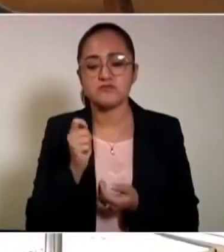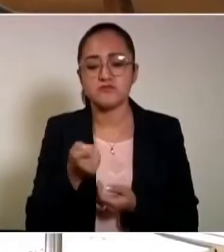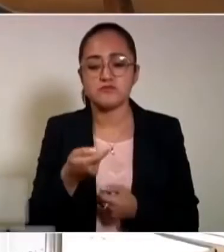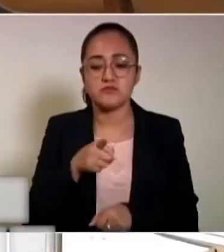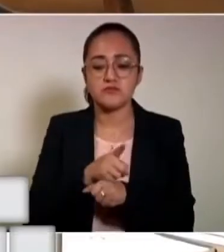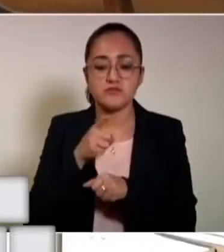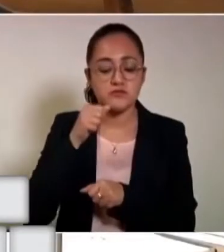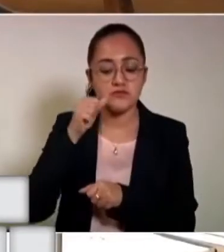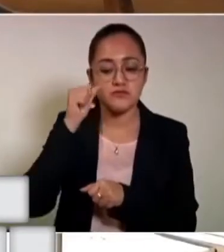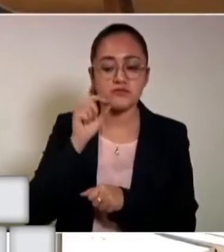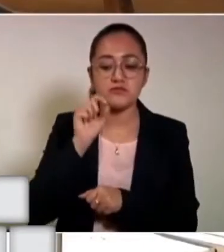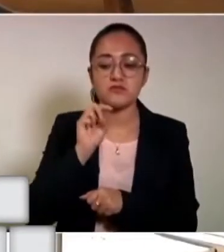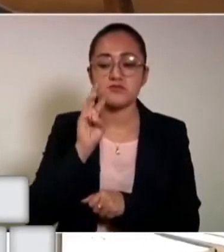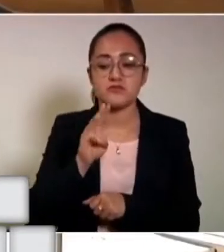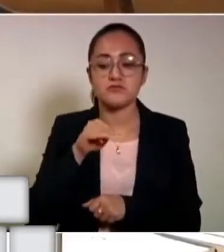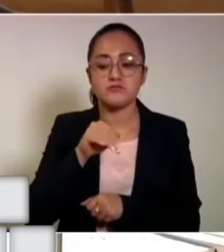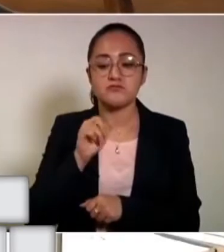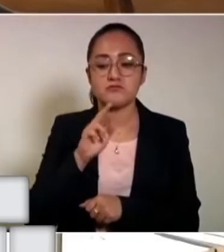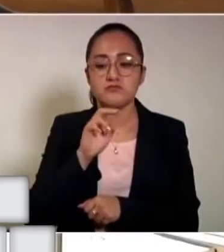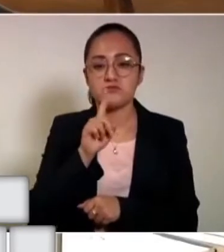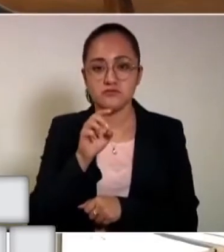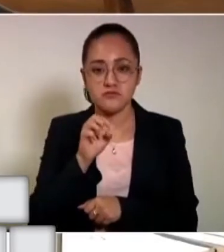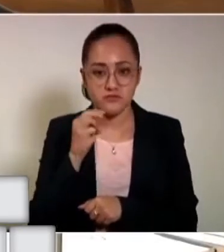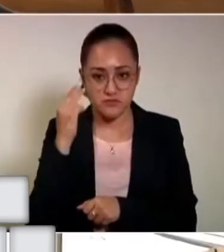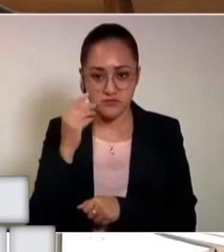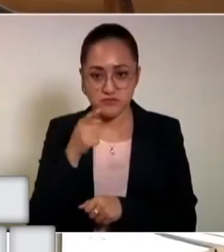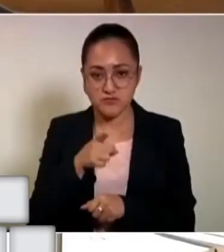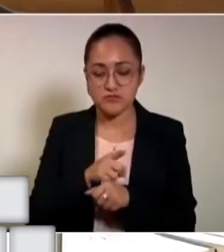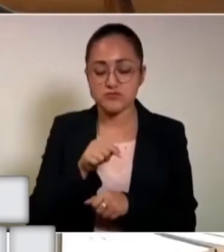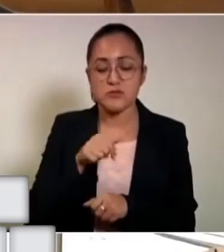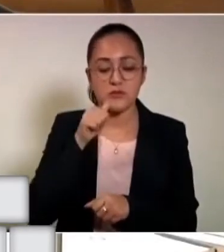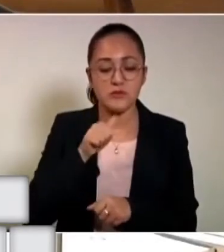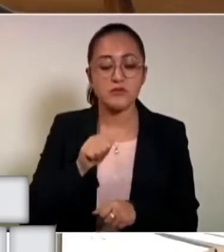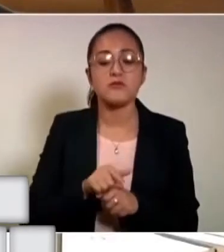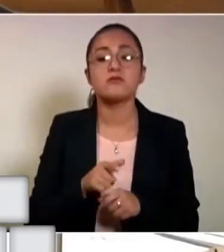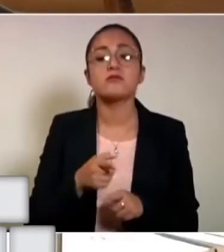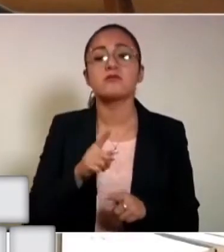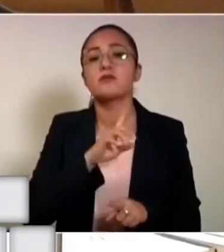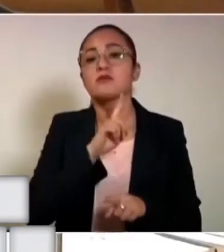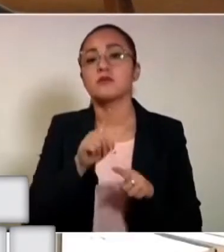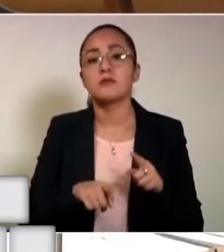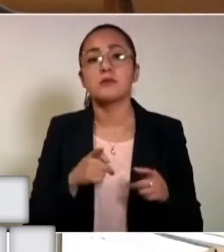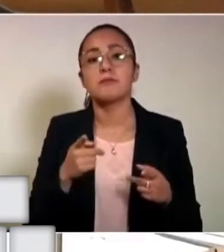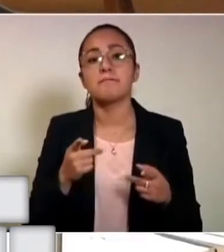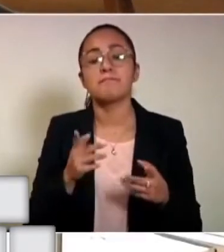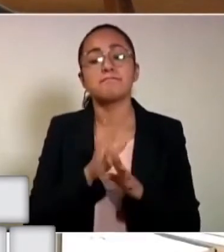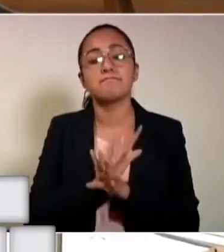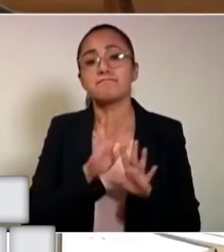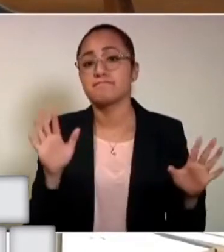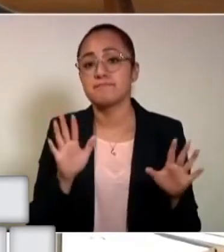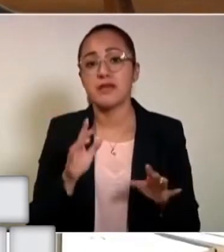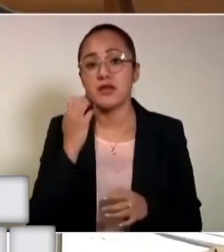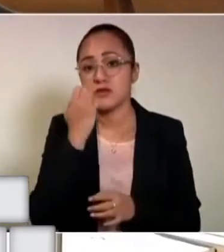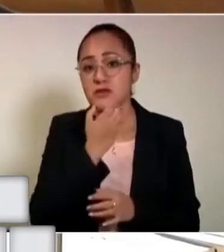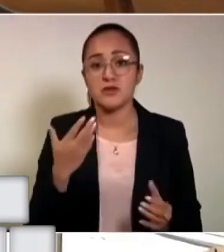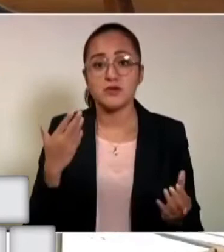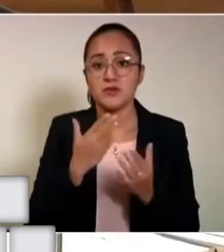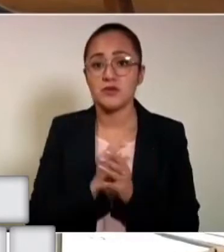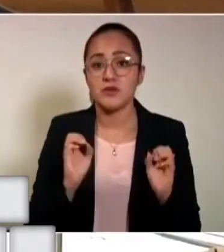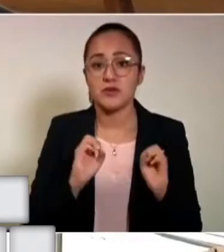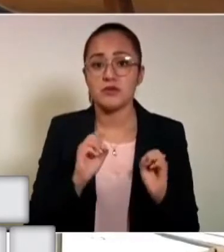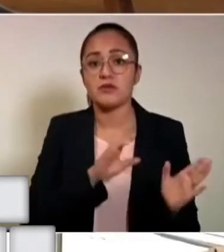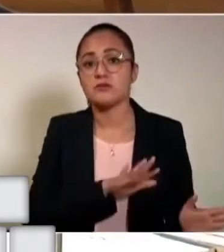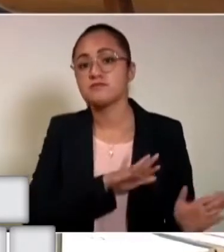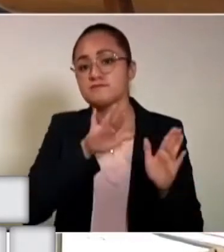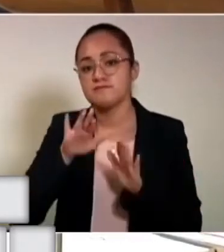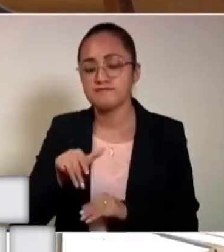El día de ayer, 23 de marzo, se cumplió un año en el que se suspendieron las clases presenciales y pasamos a un modelo